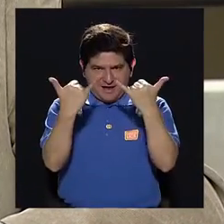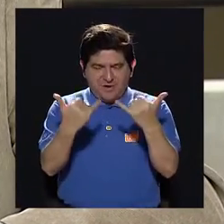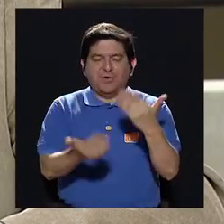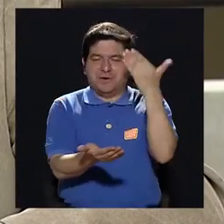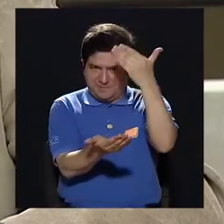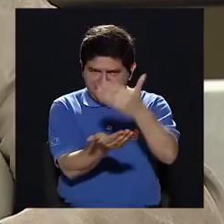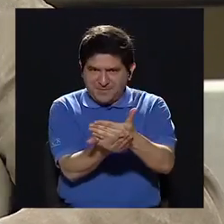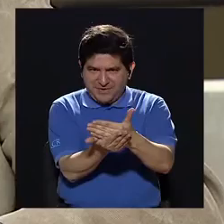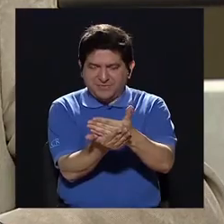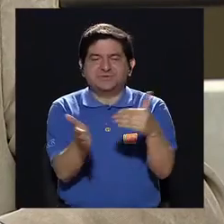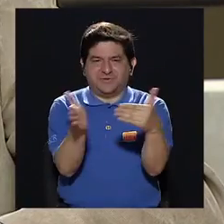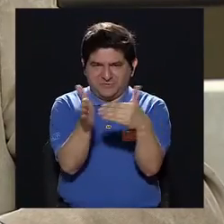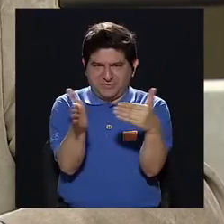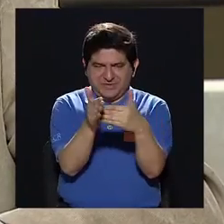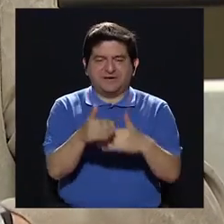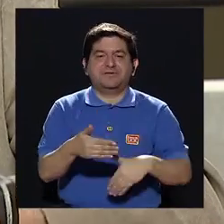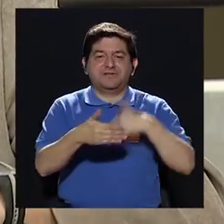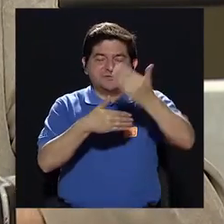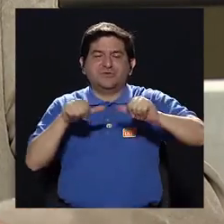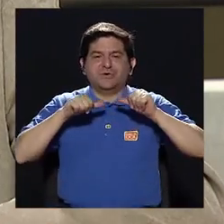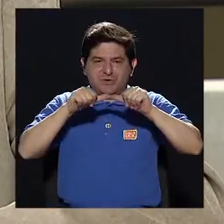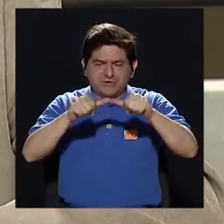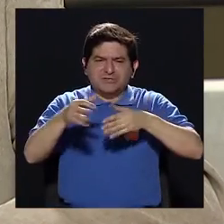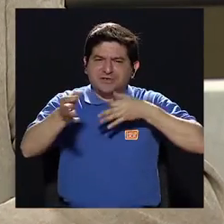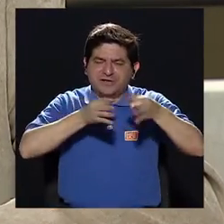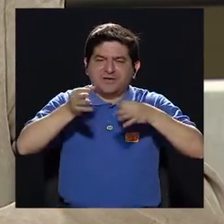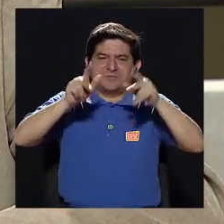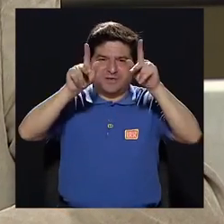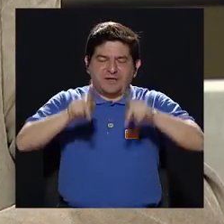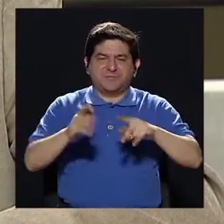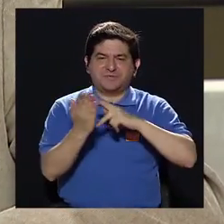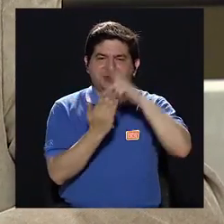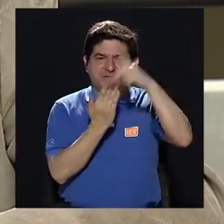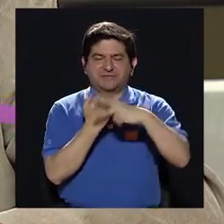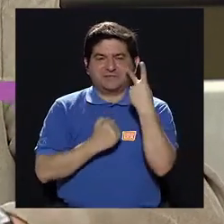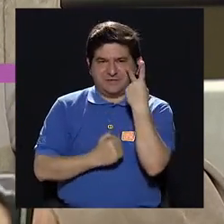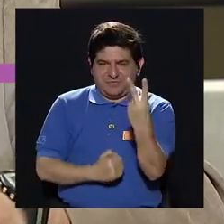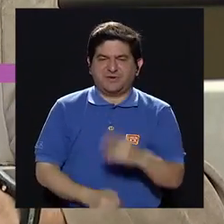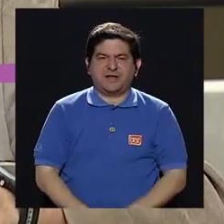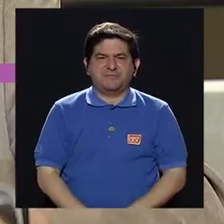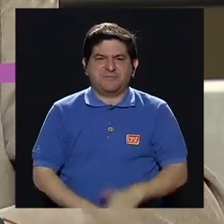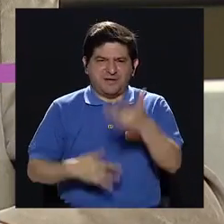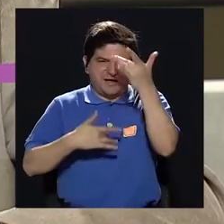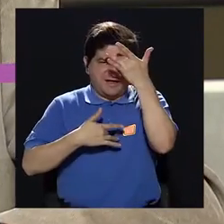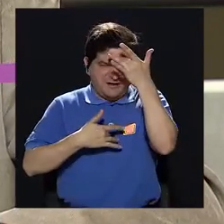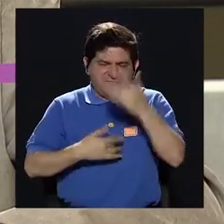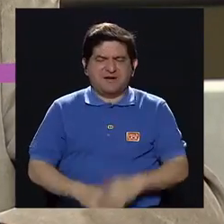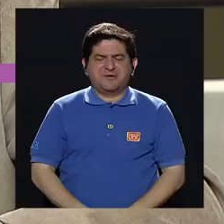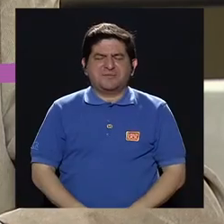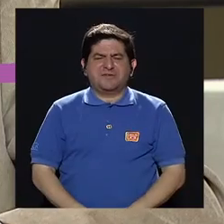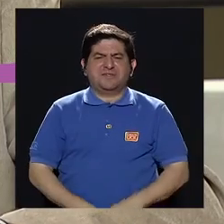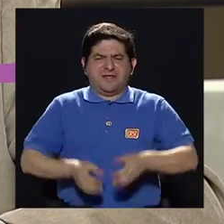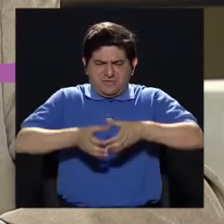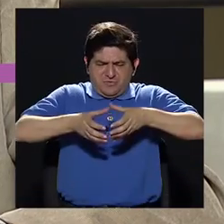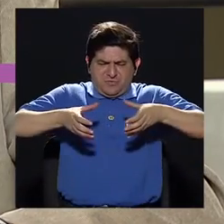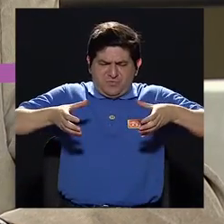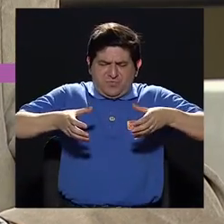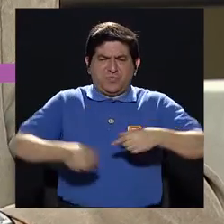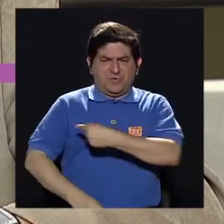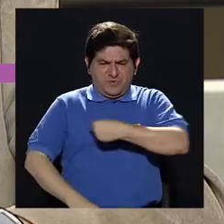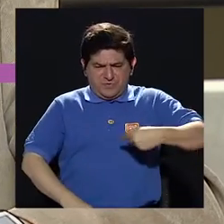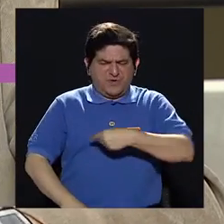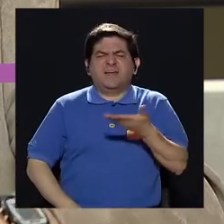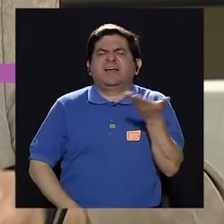a una pausa para continuar contándole a nuestros televidentes qué es la enfermedad inflamatoria intestinal